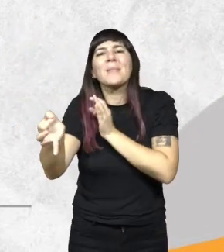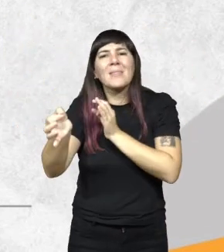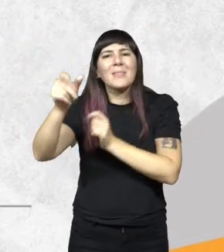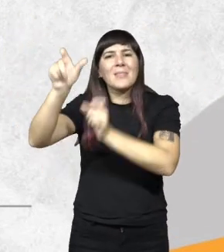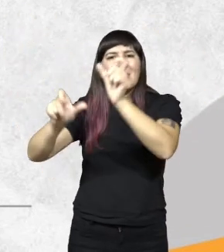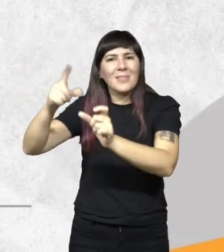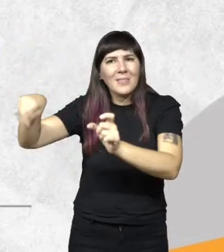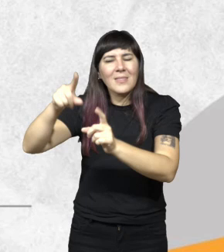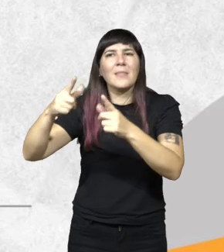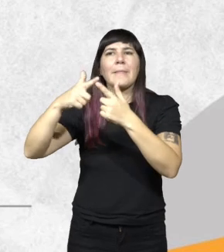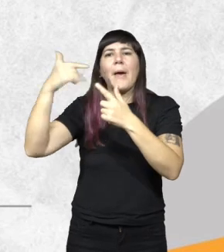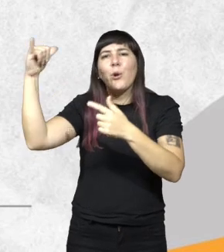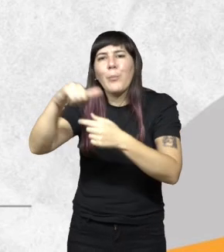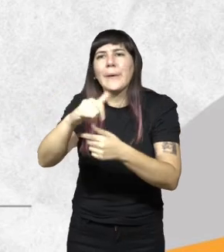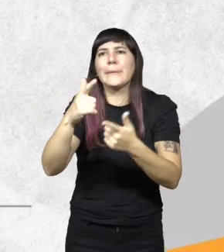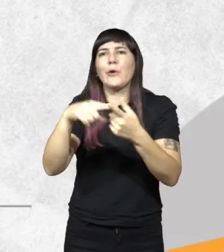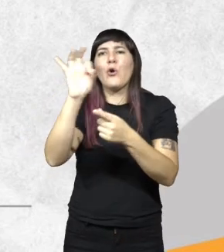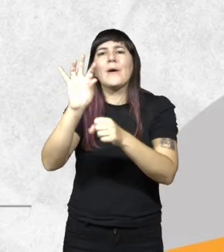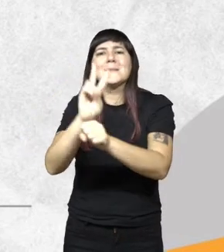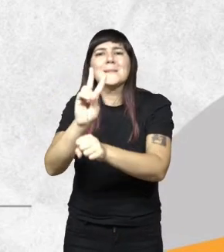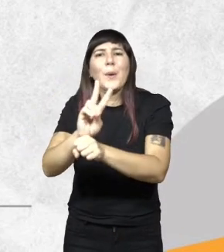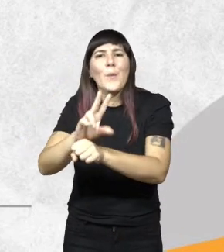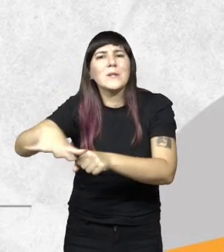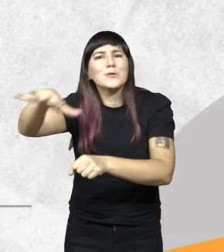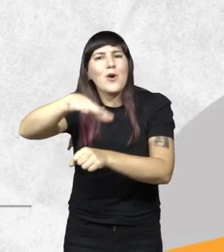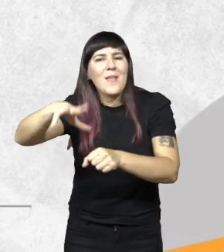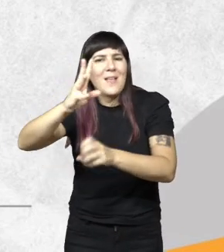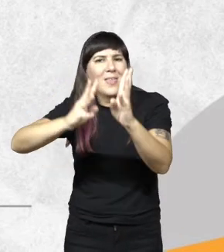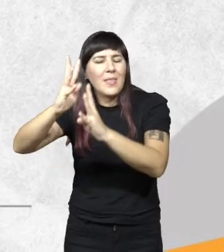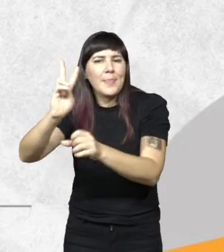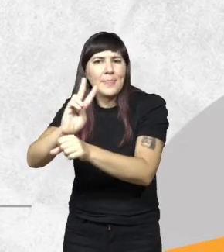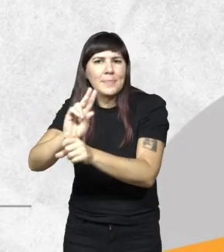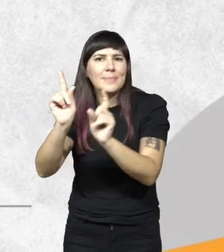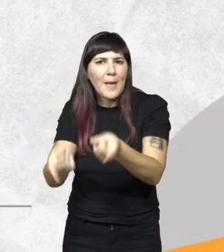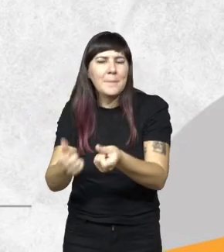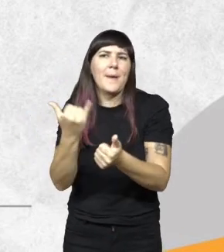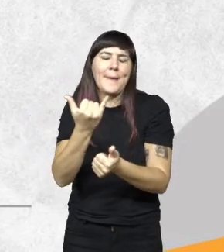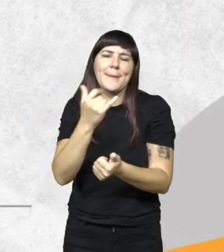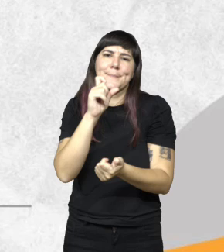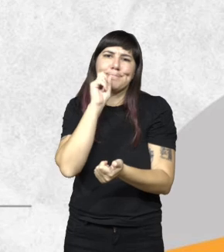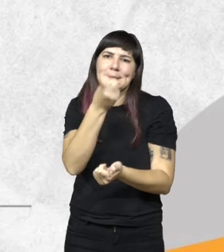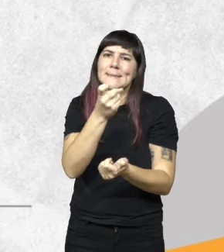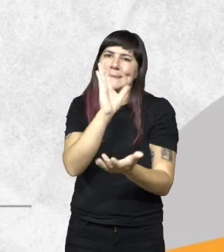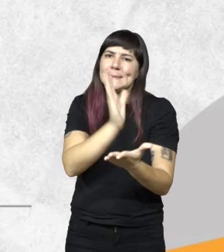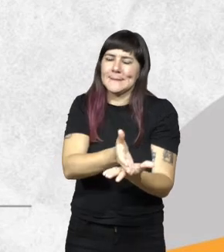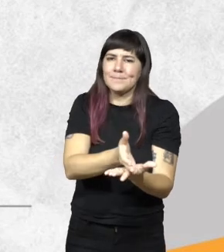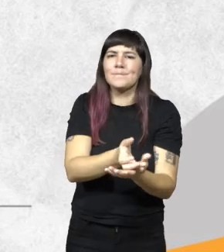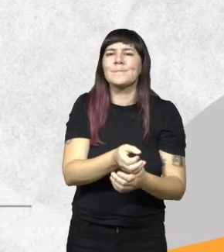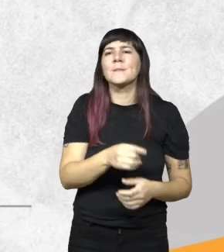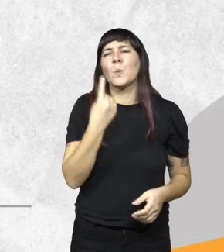aeropuertos aeródromos cerca de zonas de reservas protegidas y prevé tan solo un atenuante